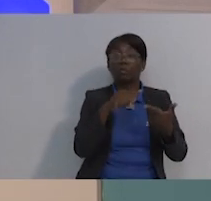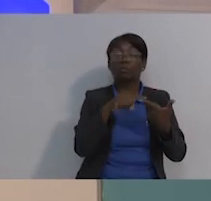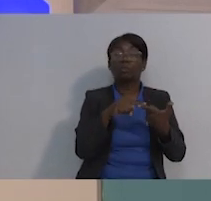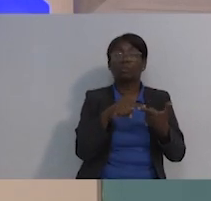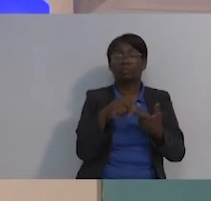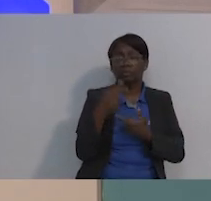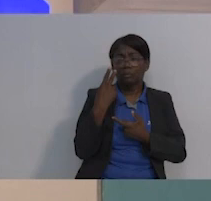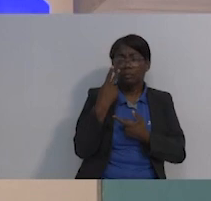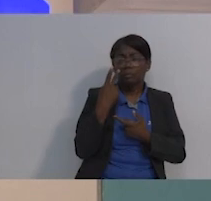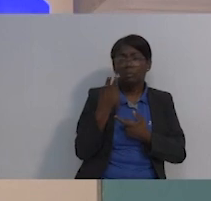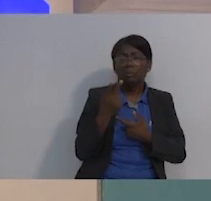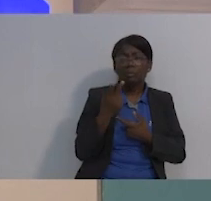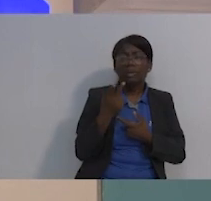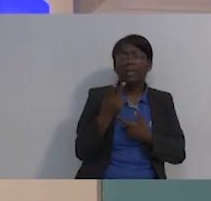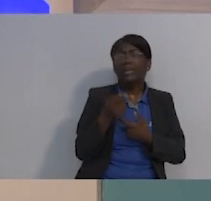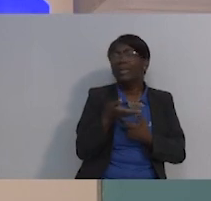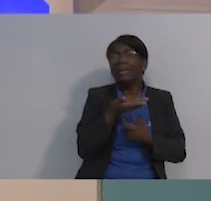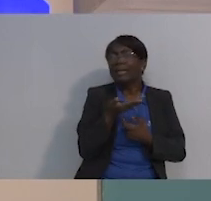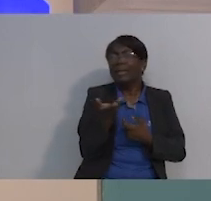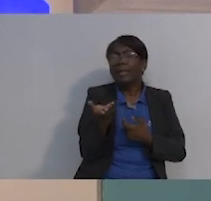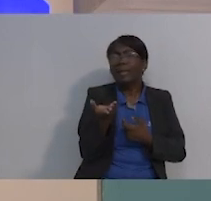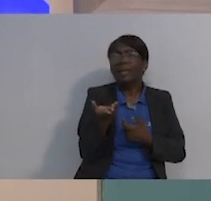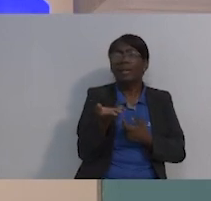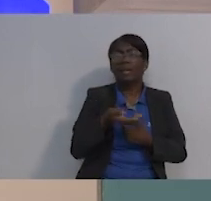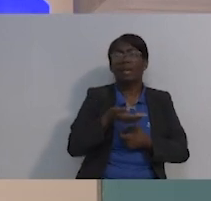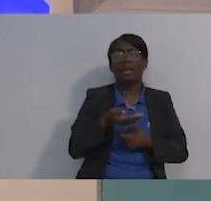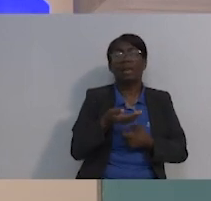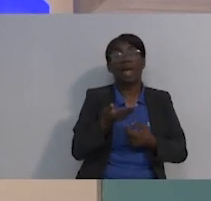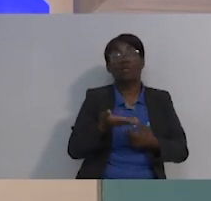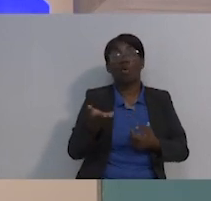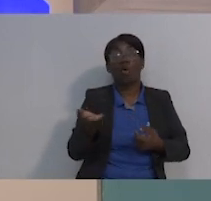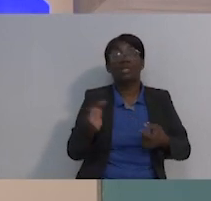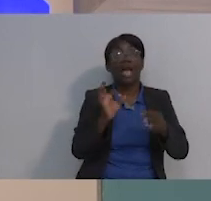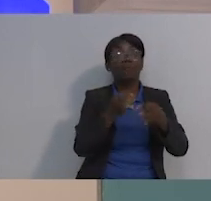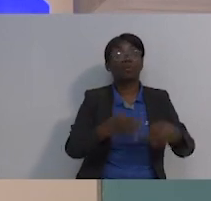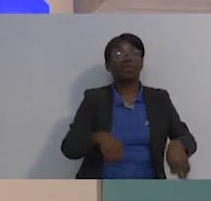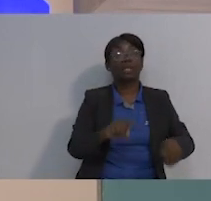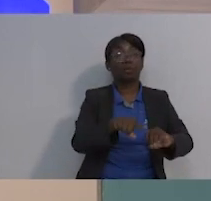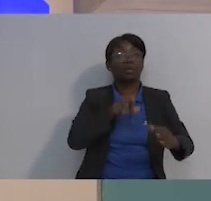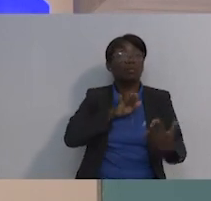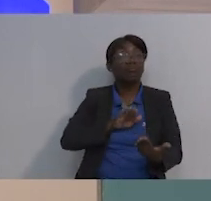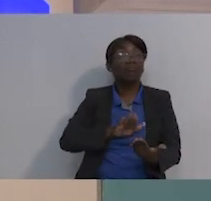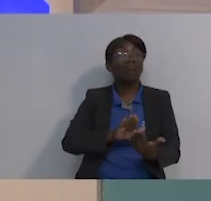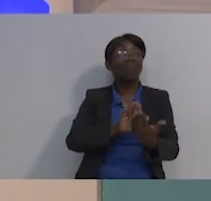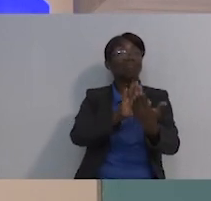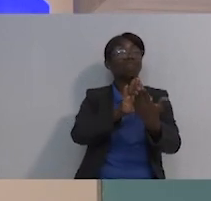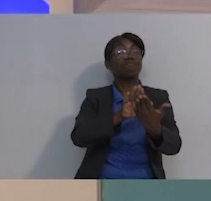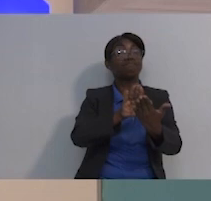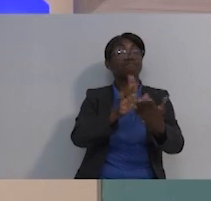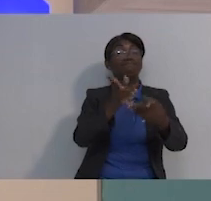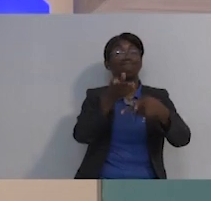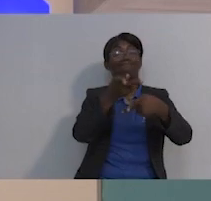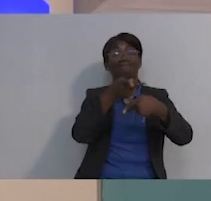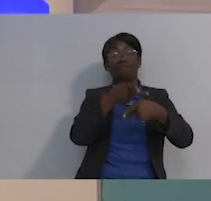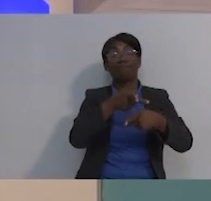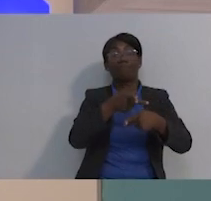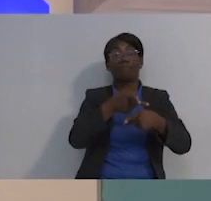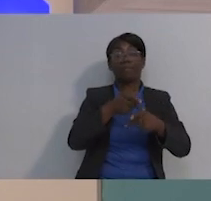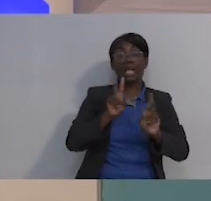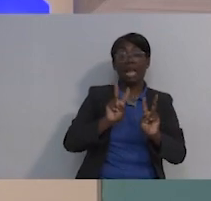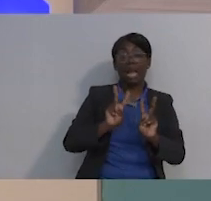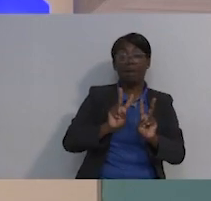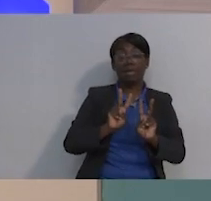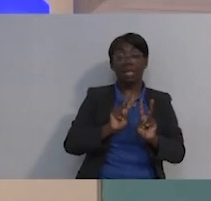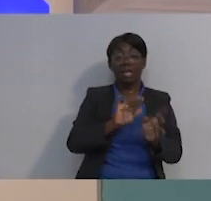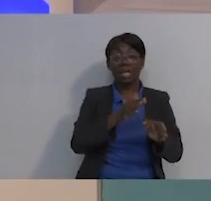ante una situación crítica entre la vida y la muerte, o entre lo que podría ser la vida y la muerte, tu valor y tu sentido de